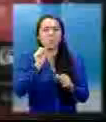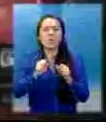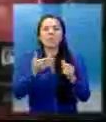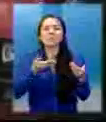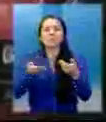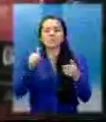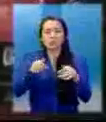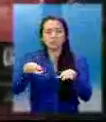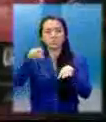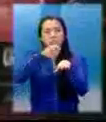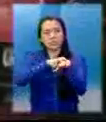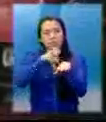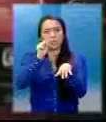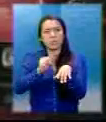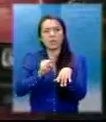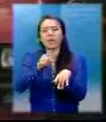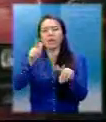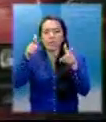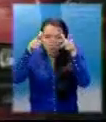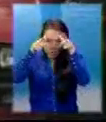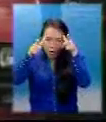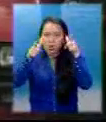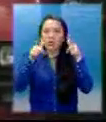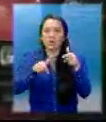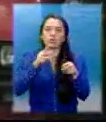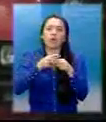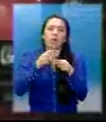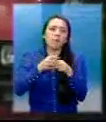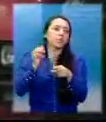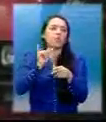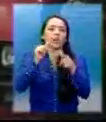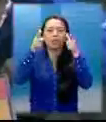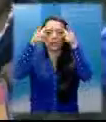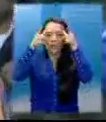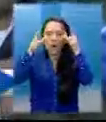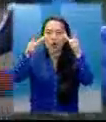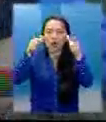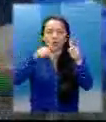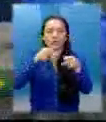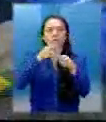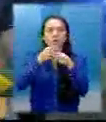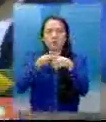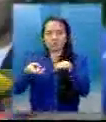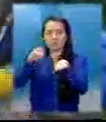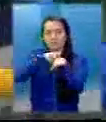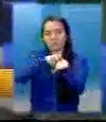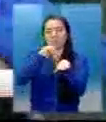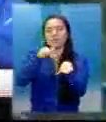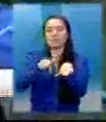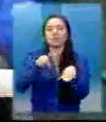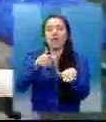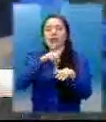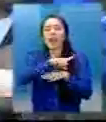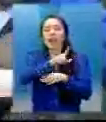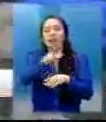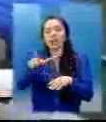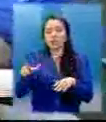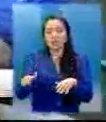La Laguna Chicabal